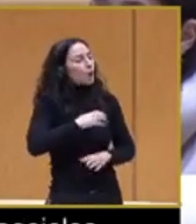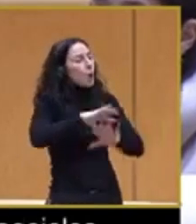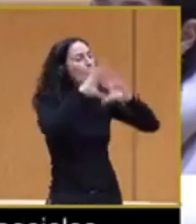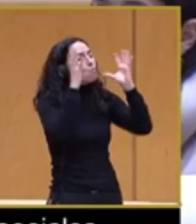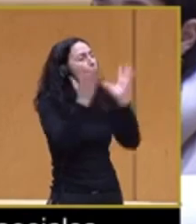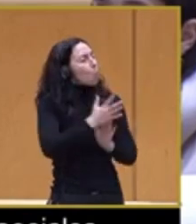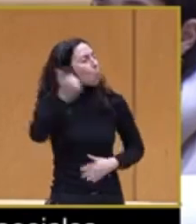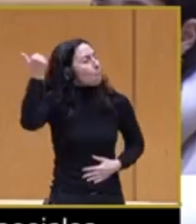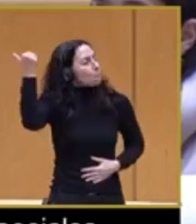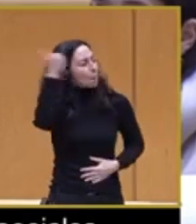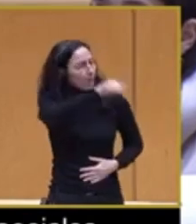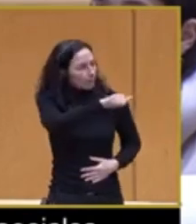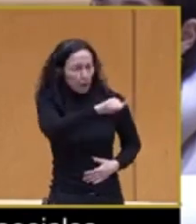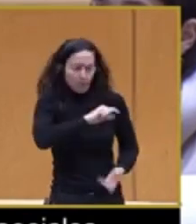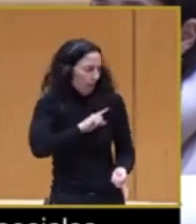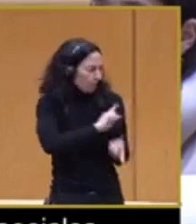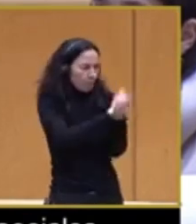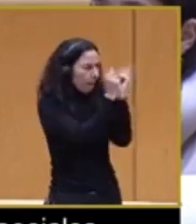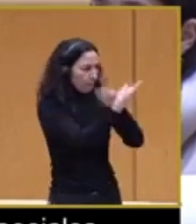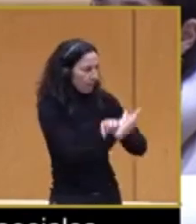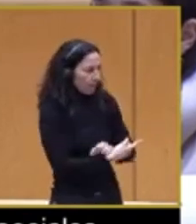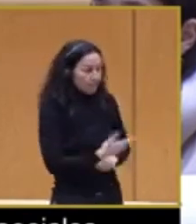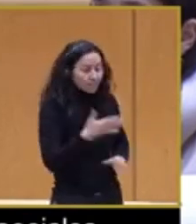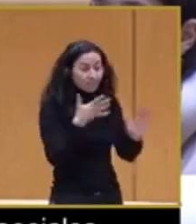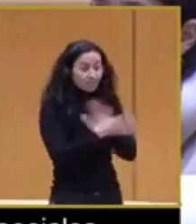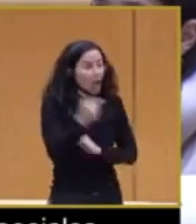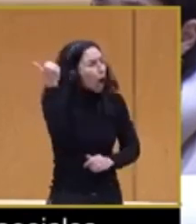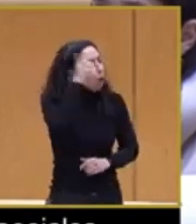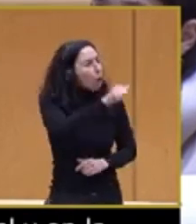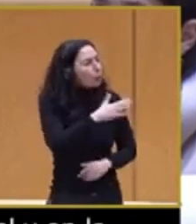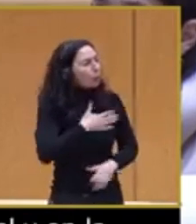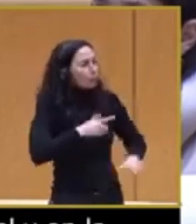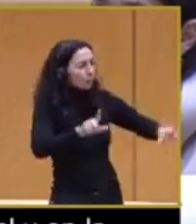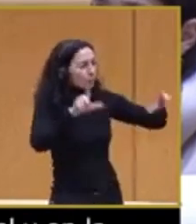en la figura del hombre como representante humano.